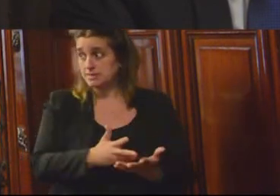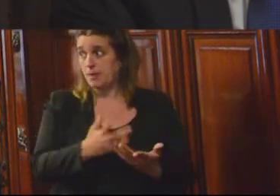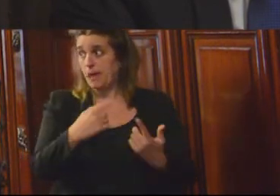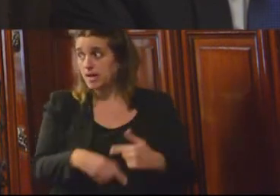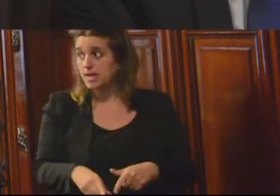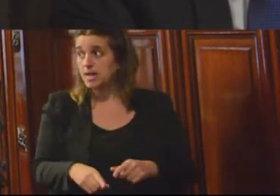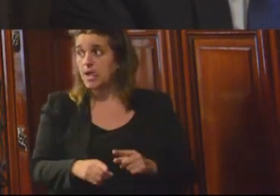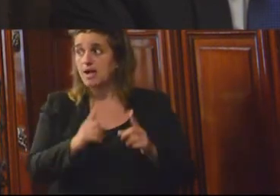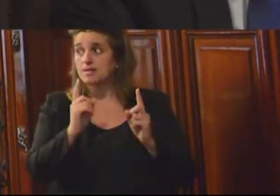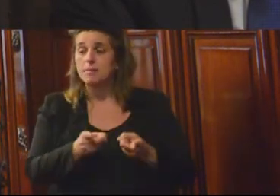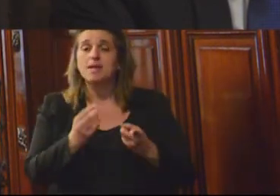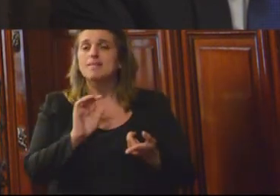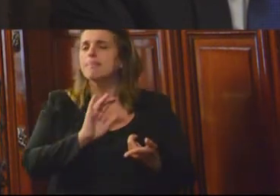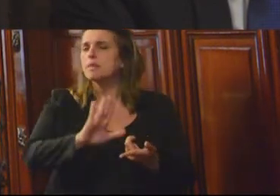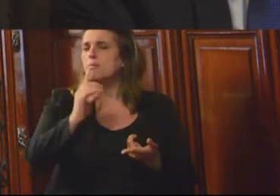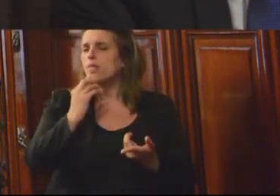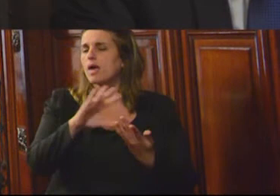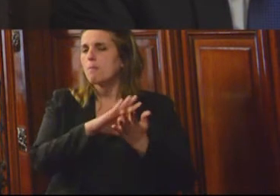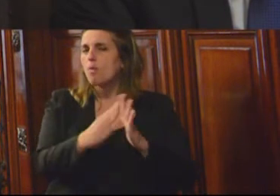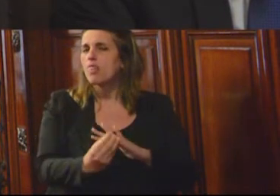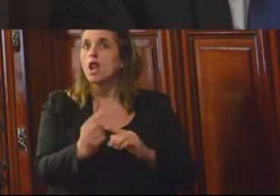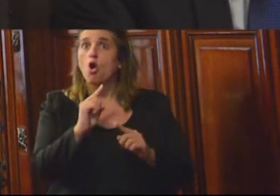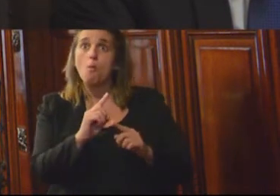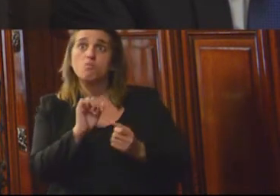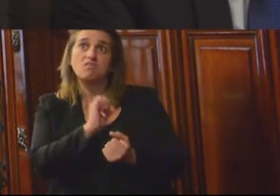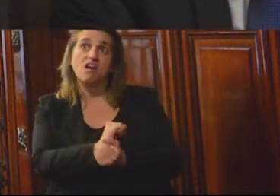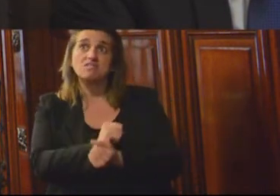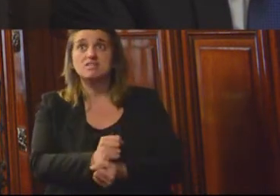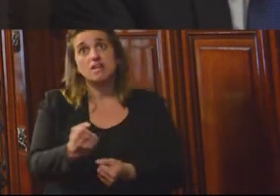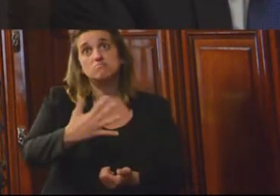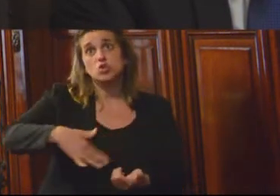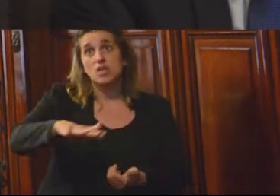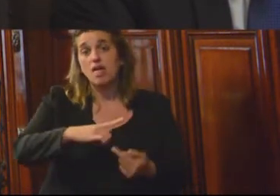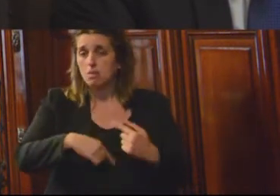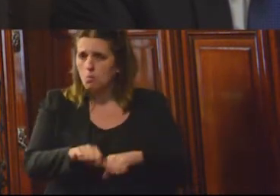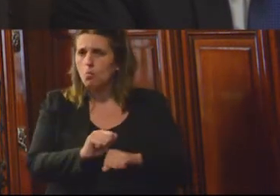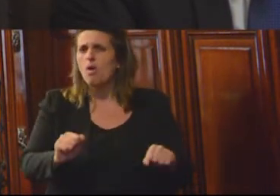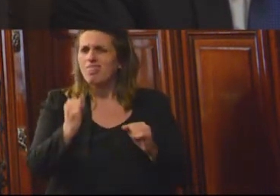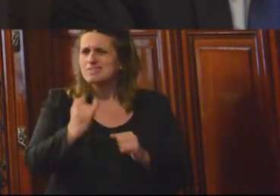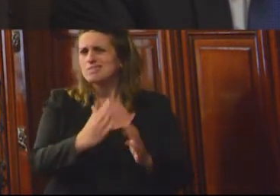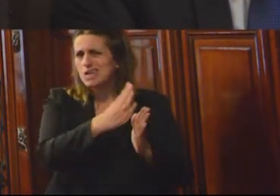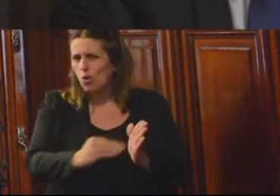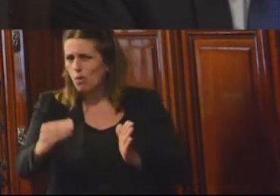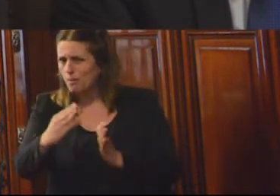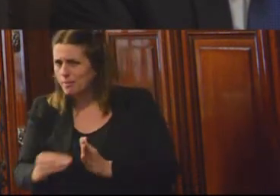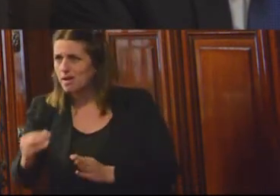También este tipo de modelos de cárceles-sociedad pueden ser replicadas con menos niveles de recluso. En ese sentido,